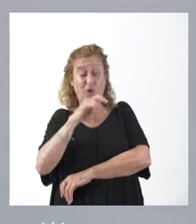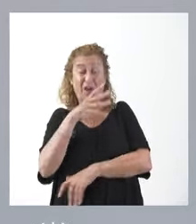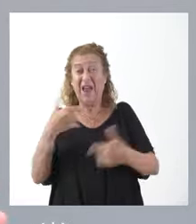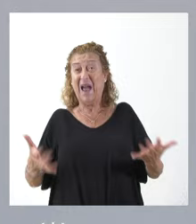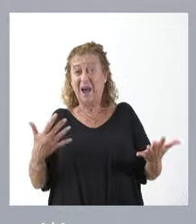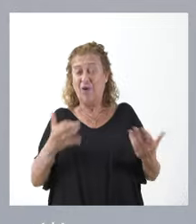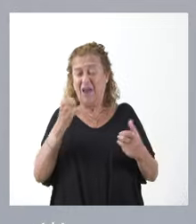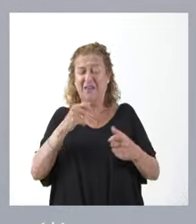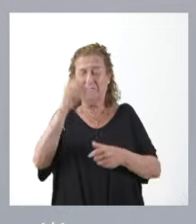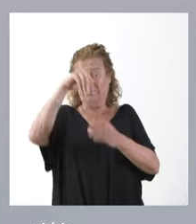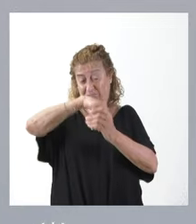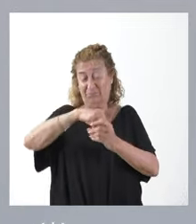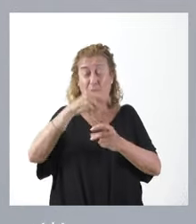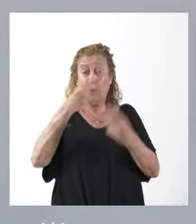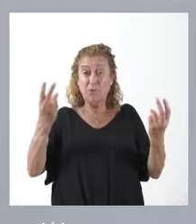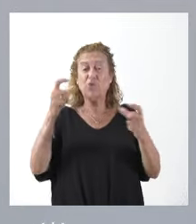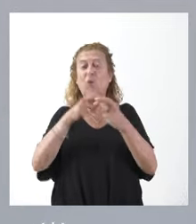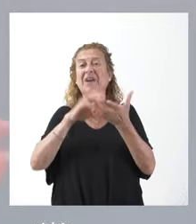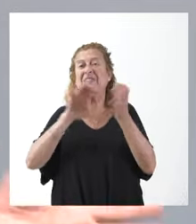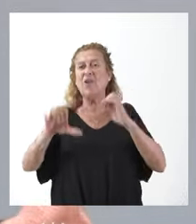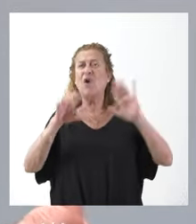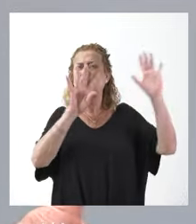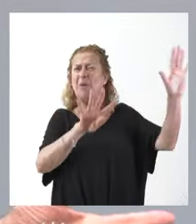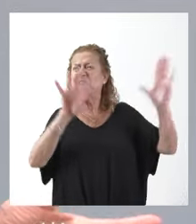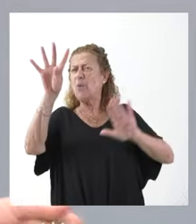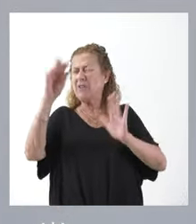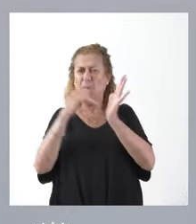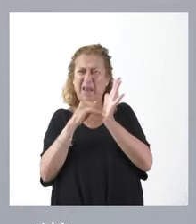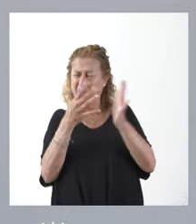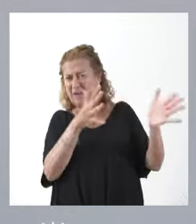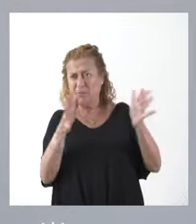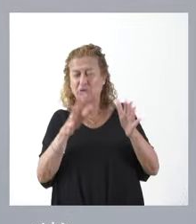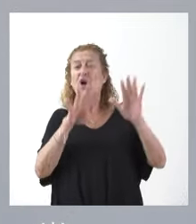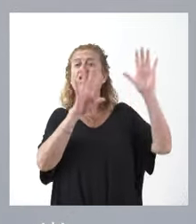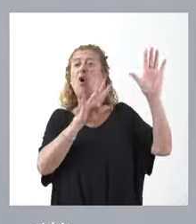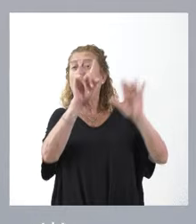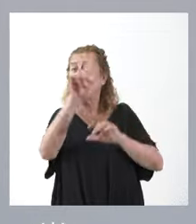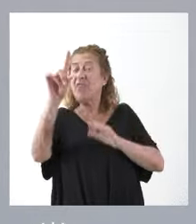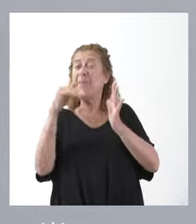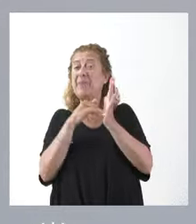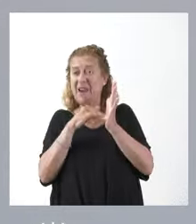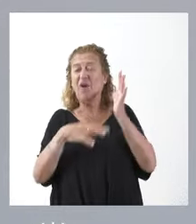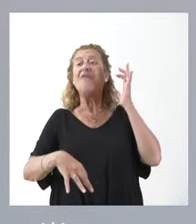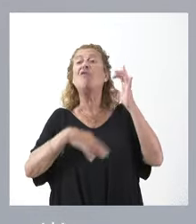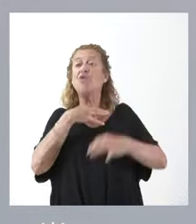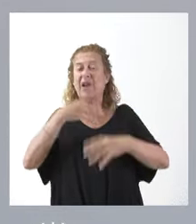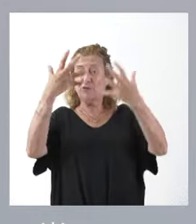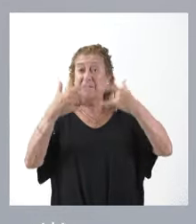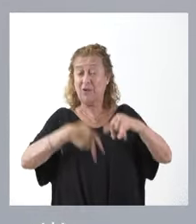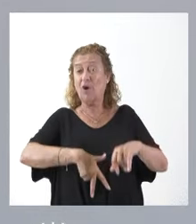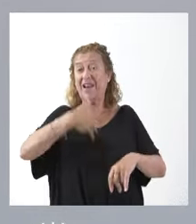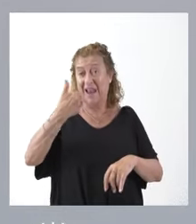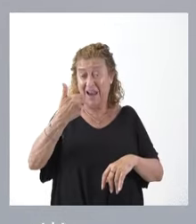empleados públicos de la Junta de Castilla y León unos 94.000, de los cuales 11.000 son funcionarios de la Administración general,